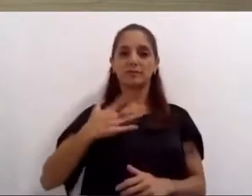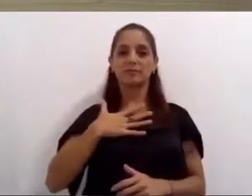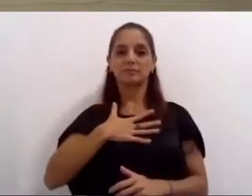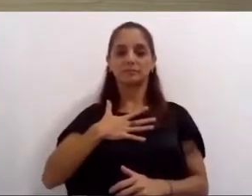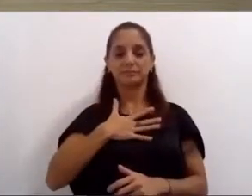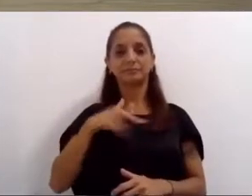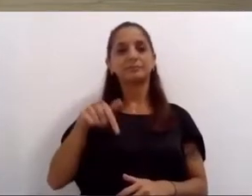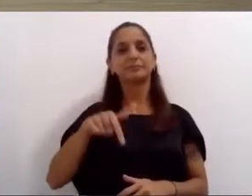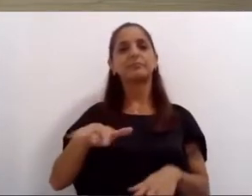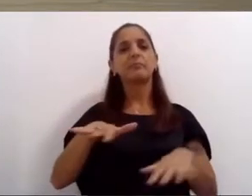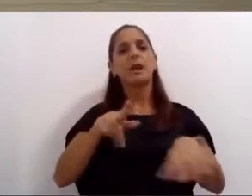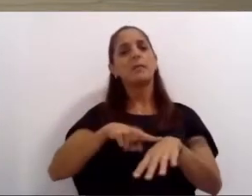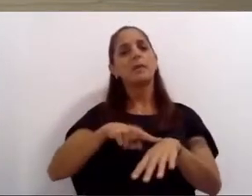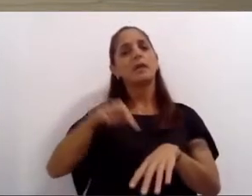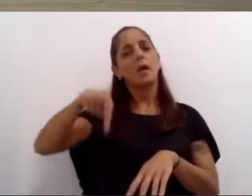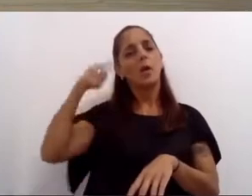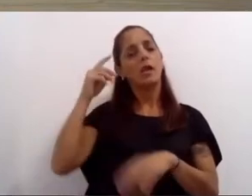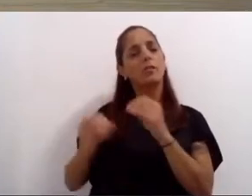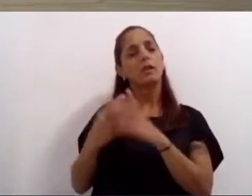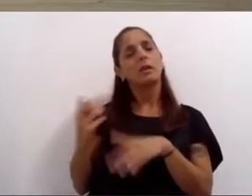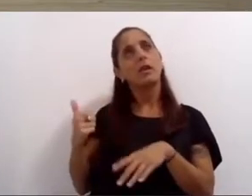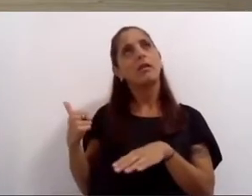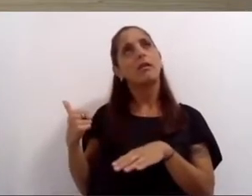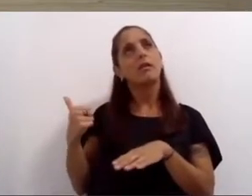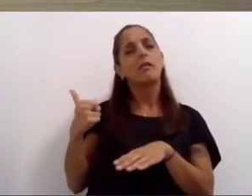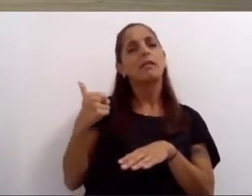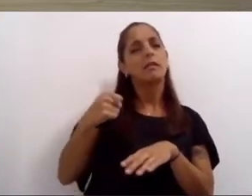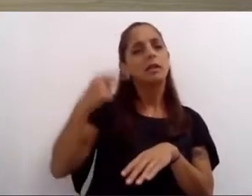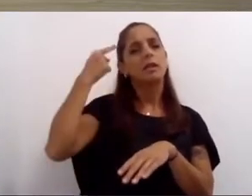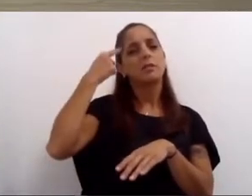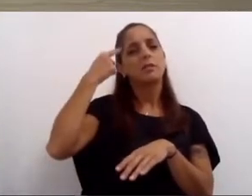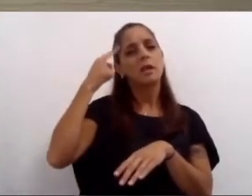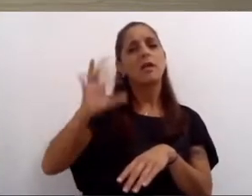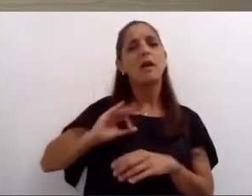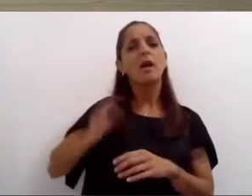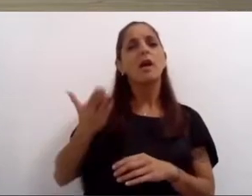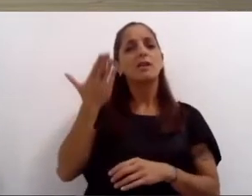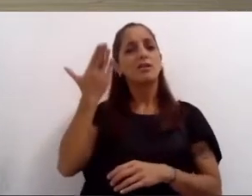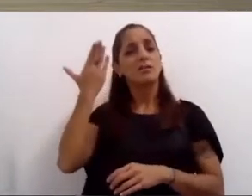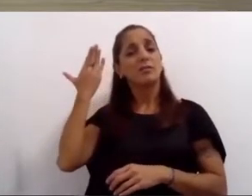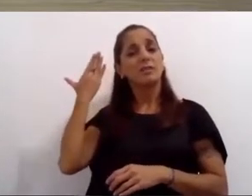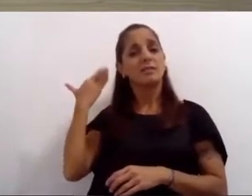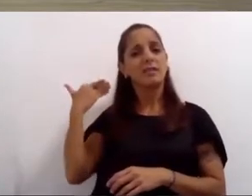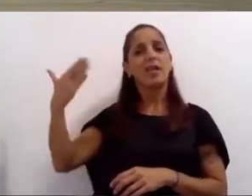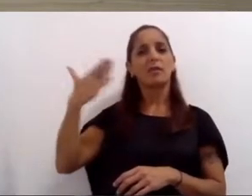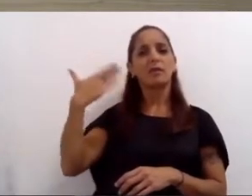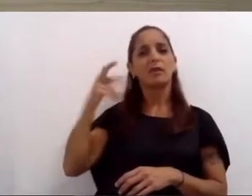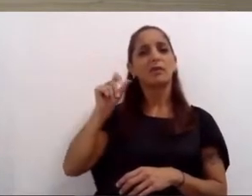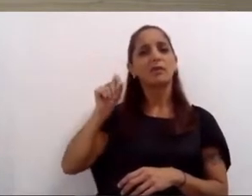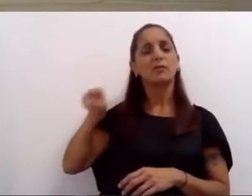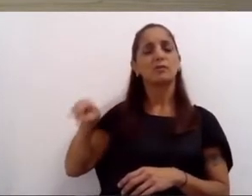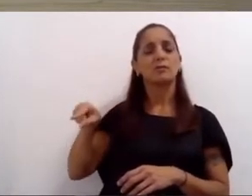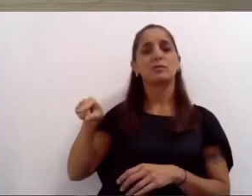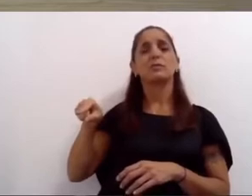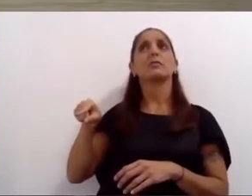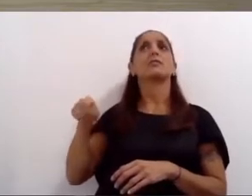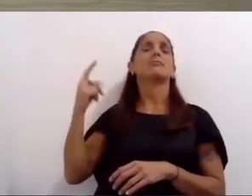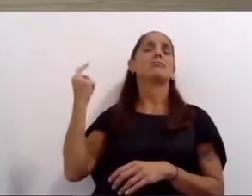venía que lejos quedó el discurso que dimos en este mismo recinto hace solo un año atrás.